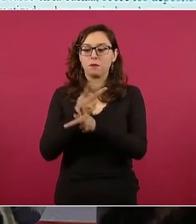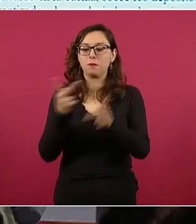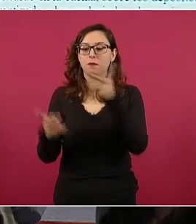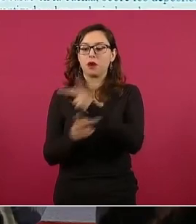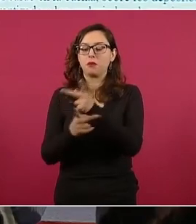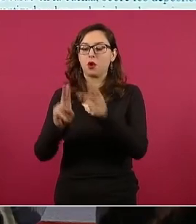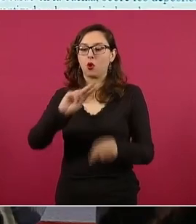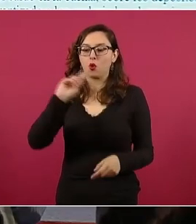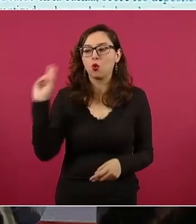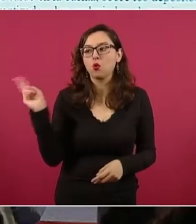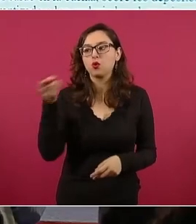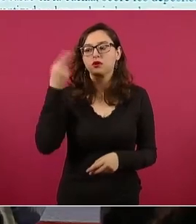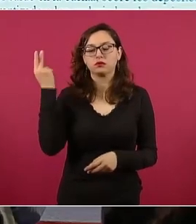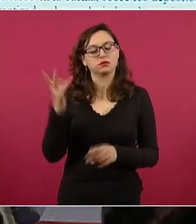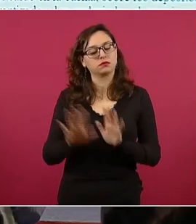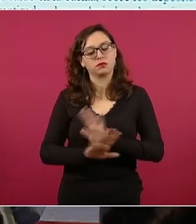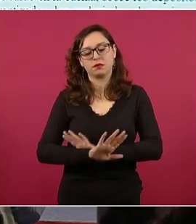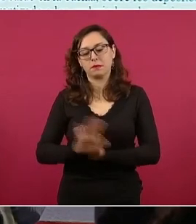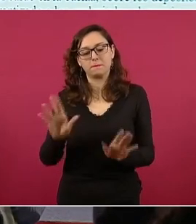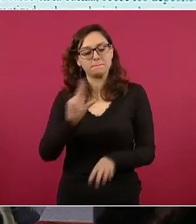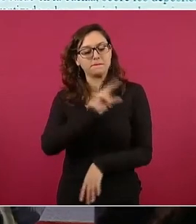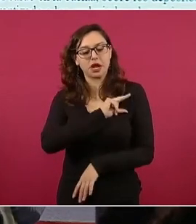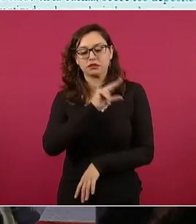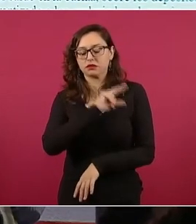superior y universitaria.